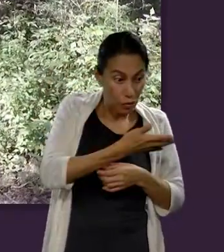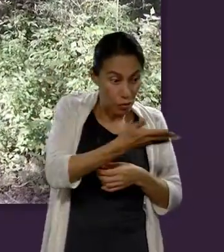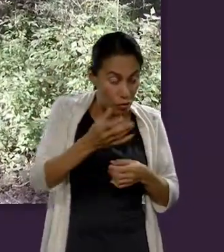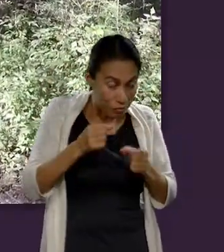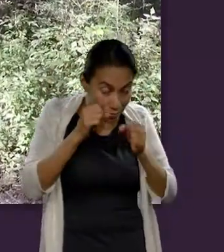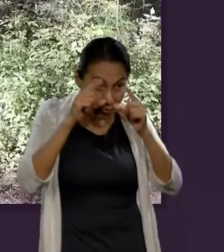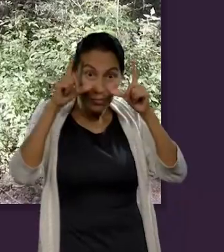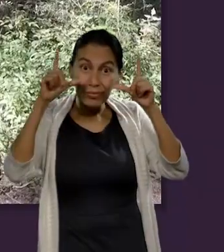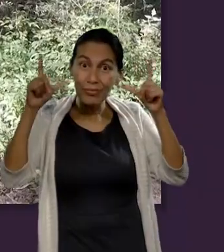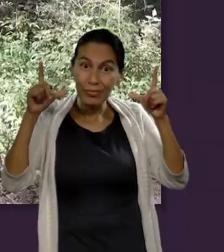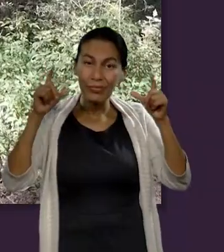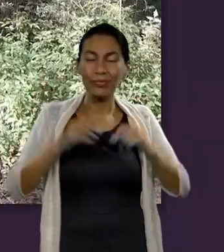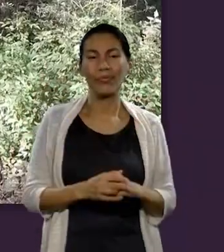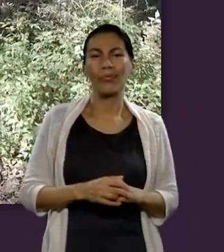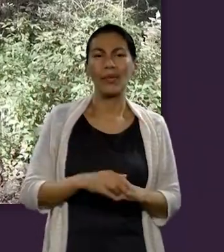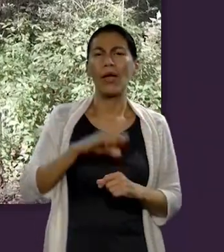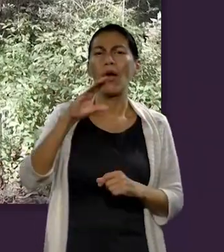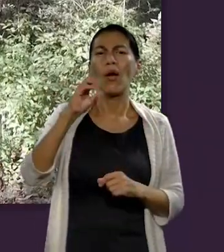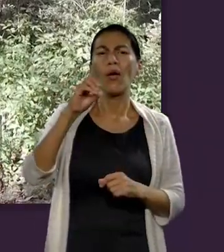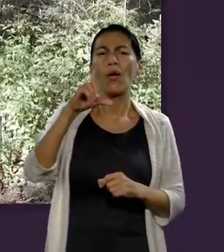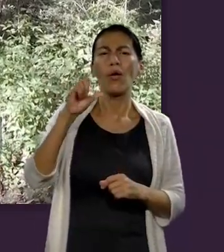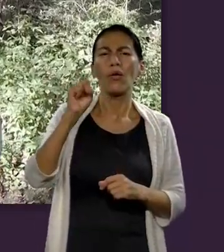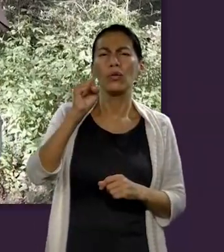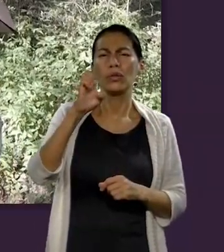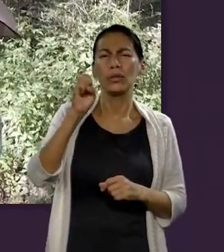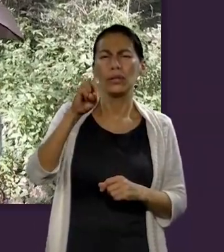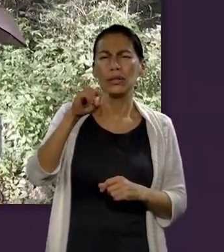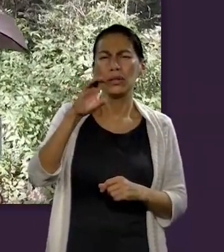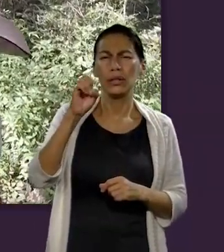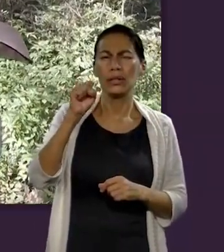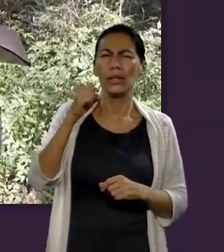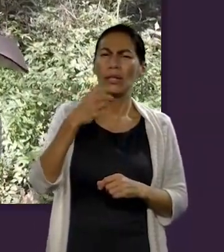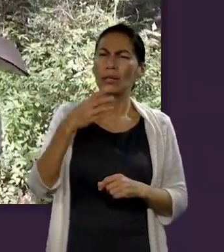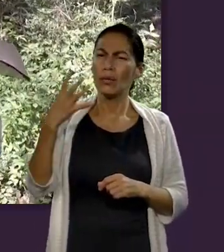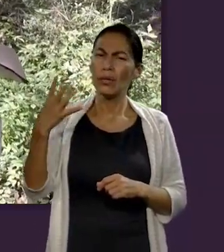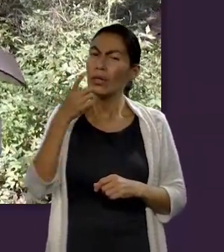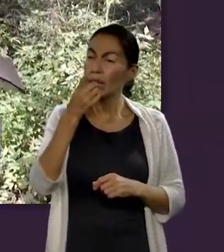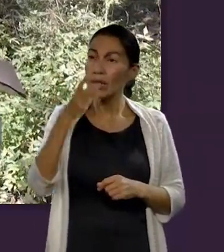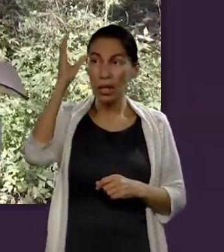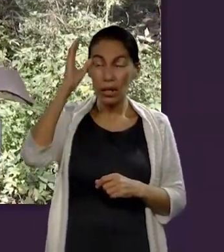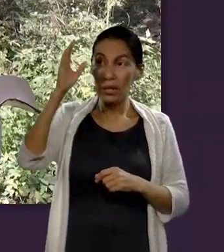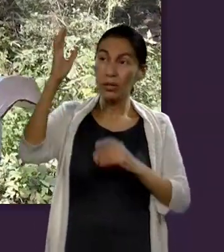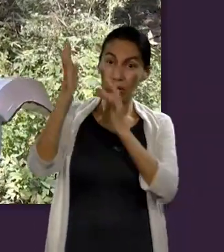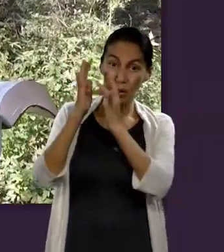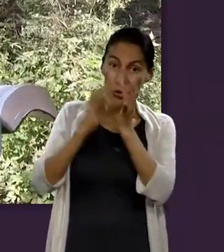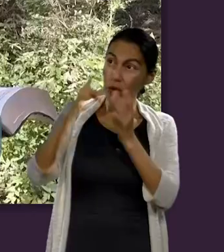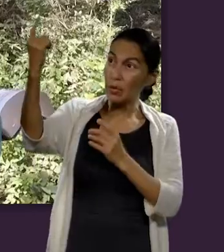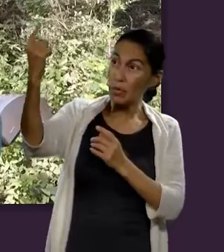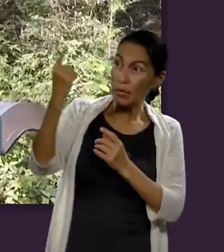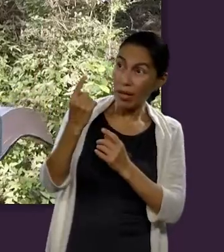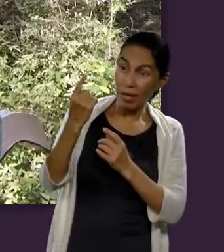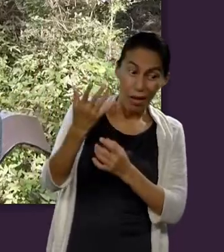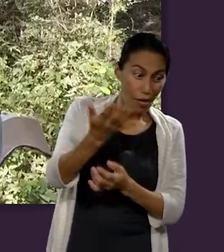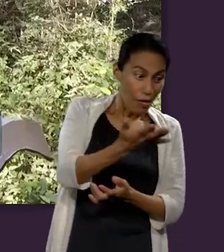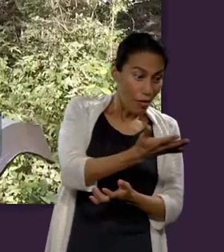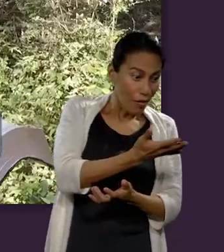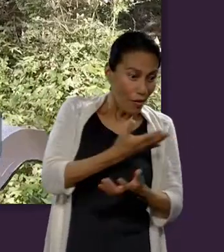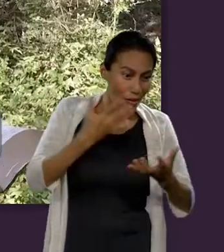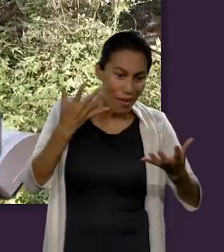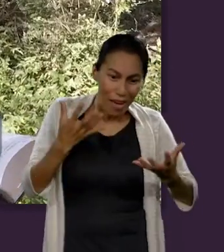sucederá lo que dice Colosenses 3,4 cuando Cristo vuestra vida se manifieste entonces vosotros también